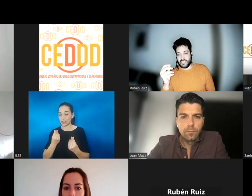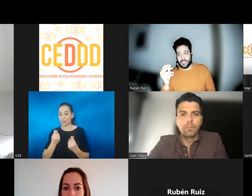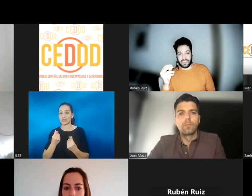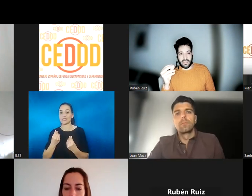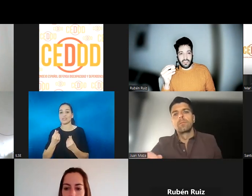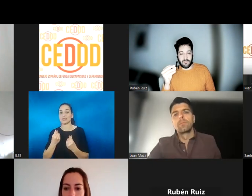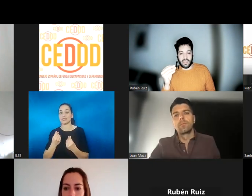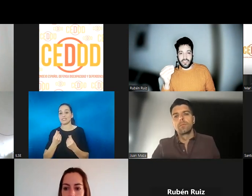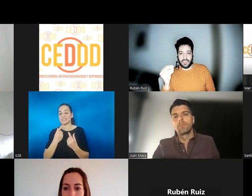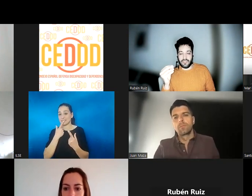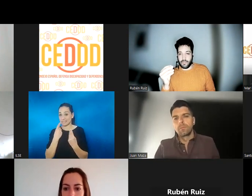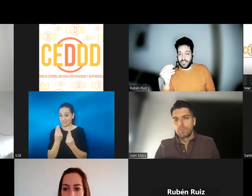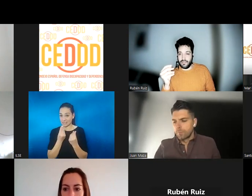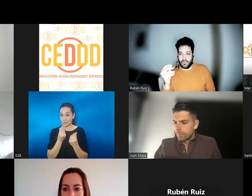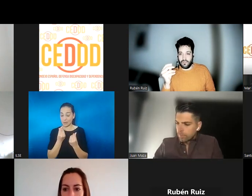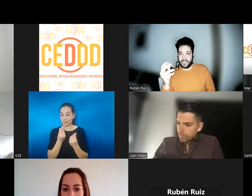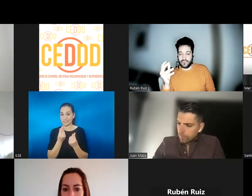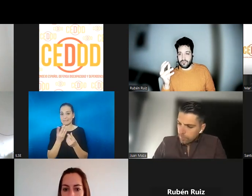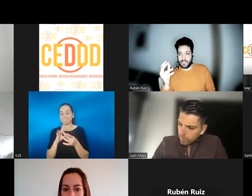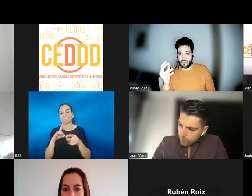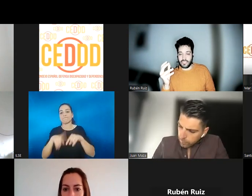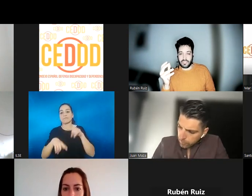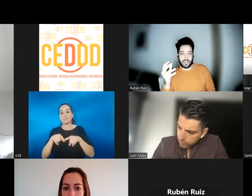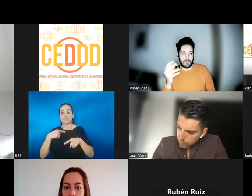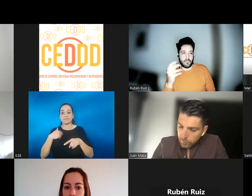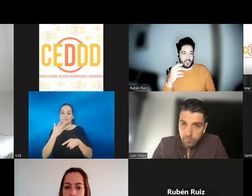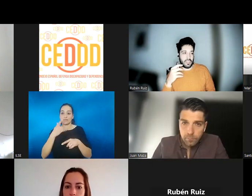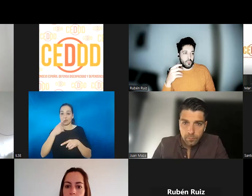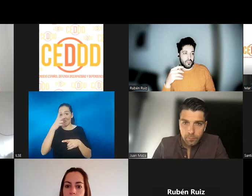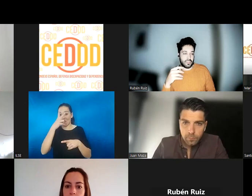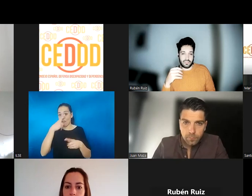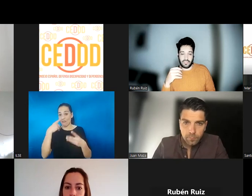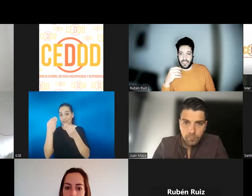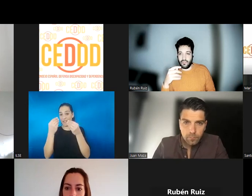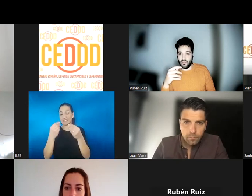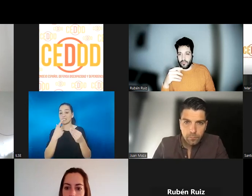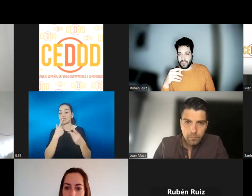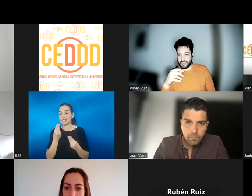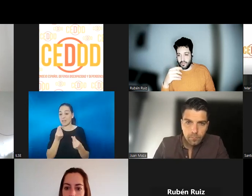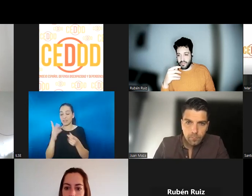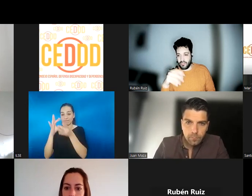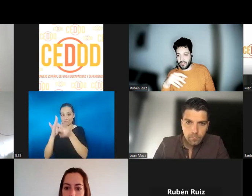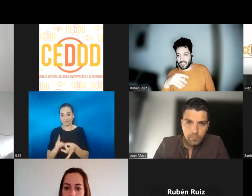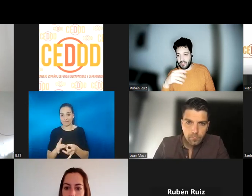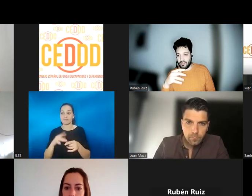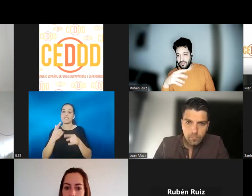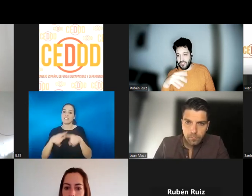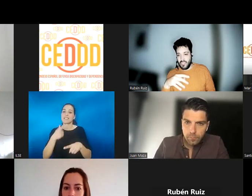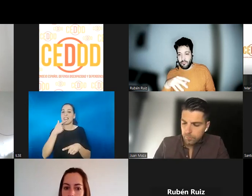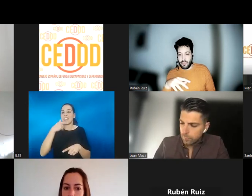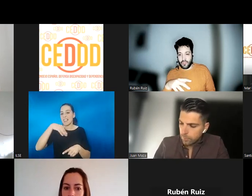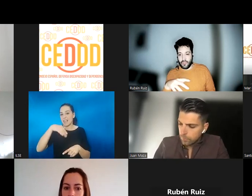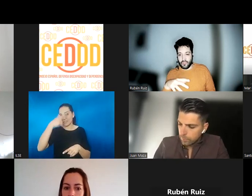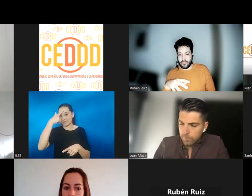Los sabores, en gran medida, dependen del olfato. Una cosa es que percibamos con la lengua lo que es salado, lo que es dulce, lo que es amargo,